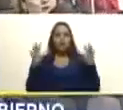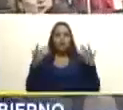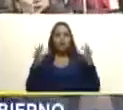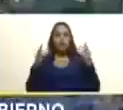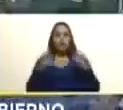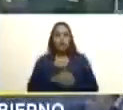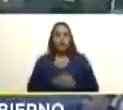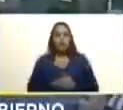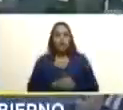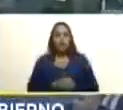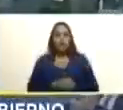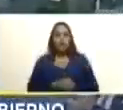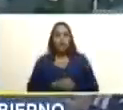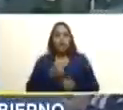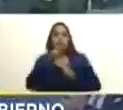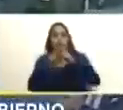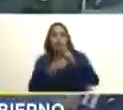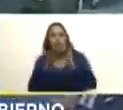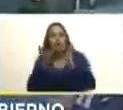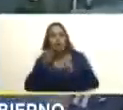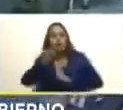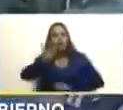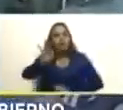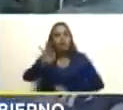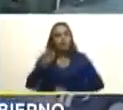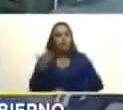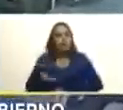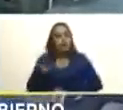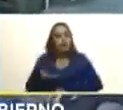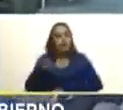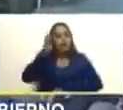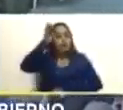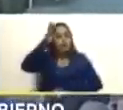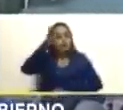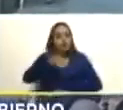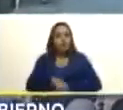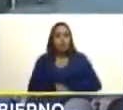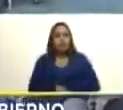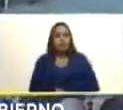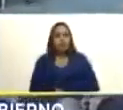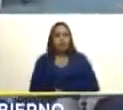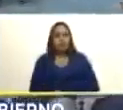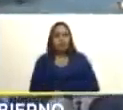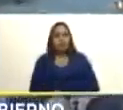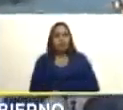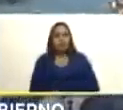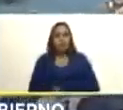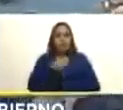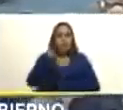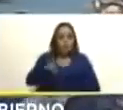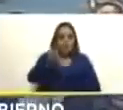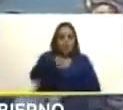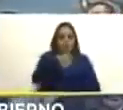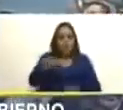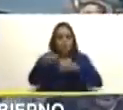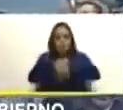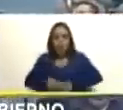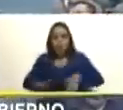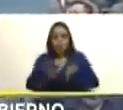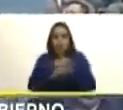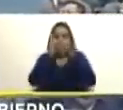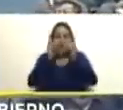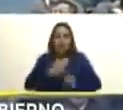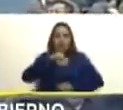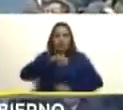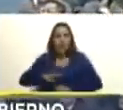pregunta número tres clave por los años que están por venir ¿está usted de acuerdo con la posición histórica